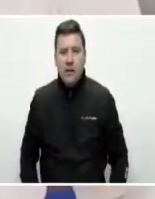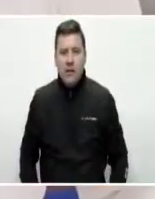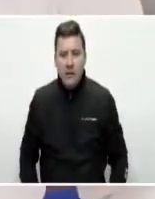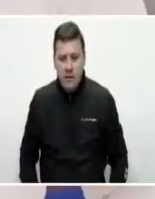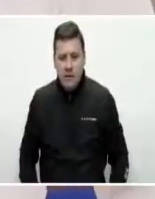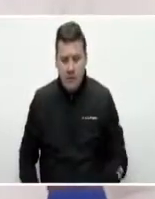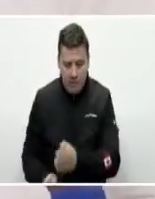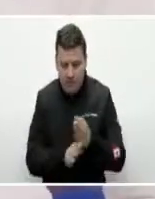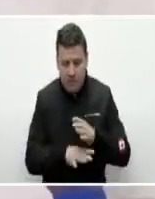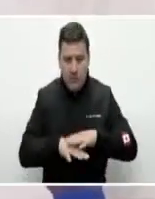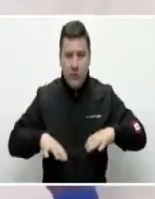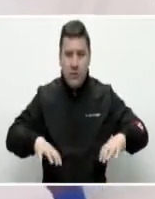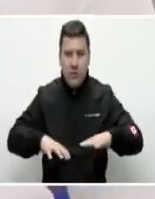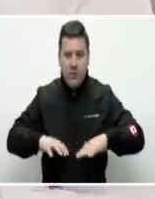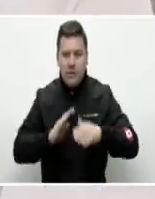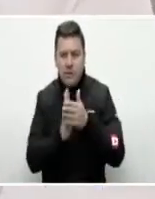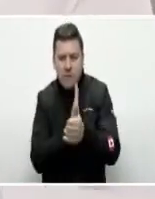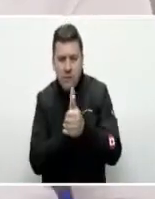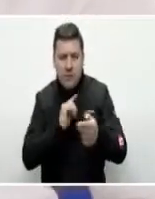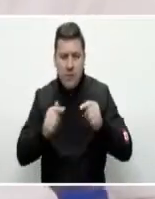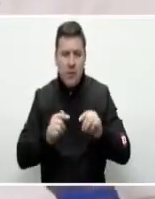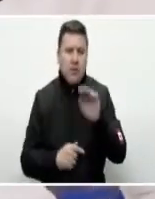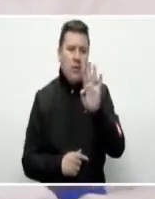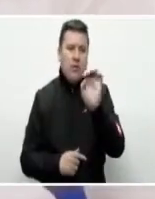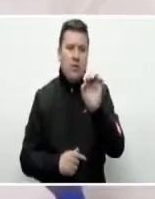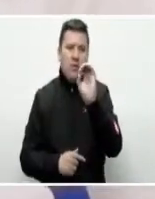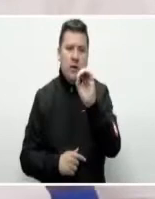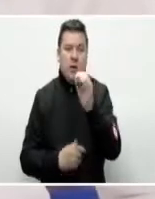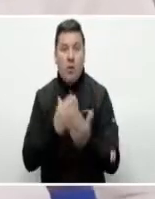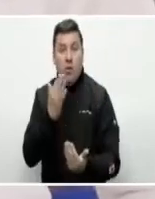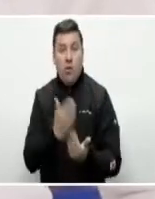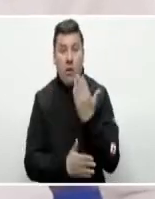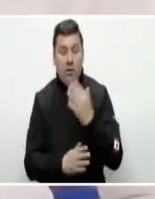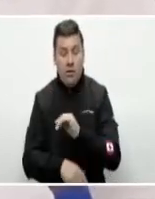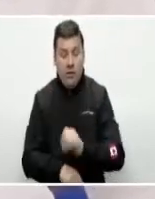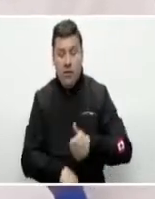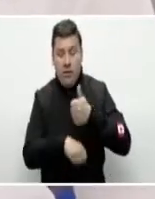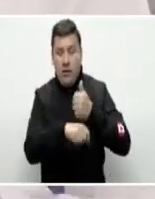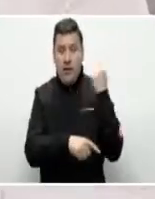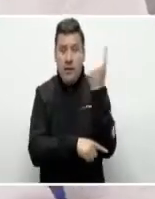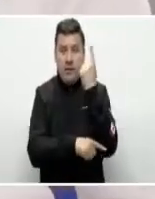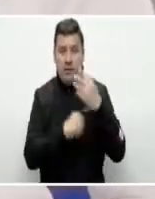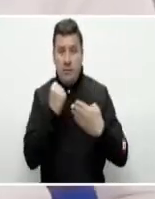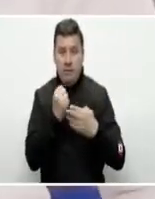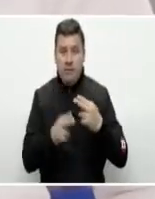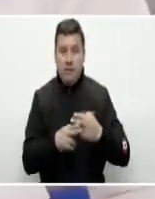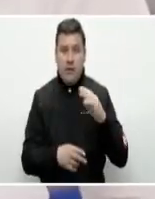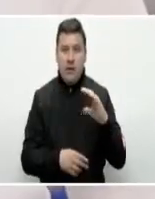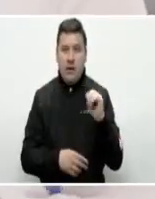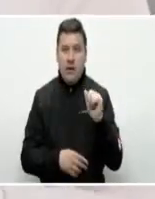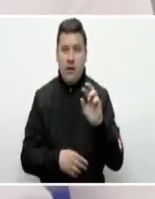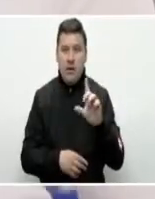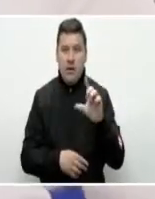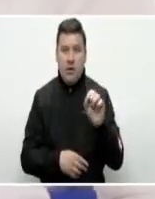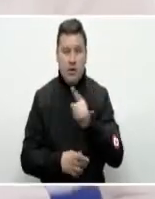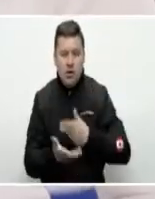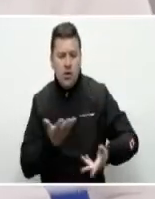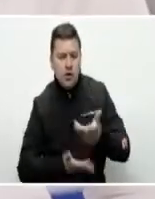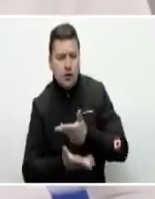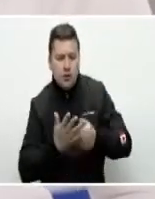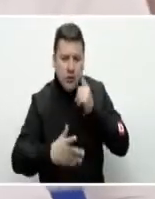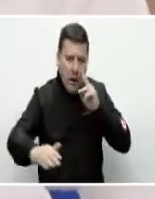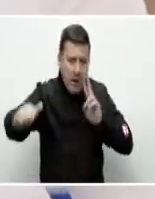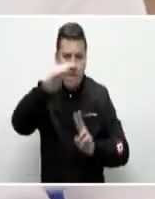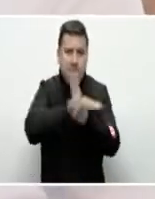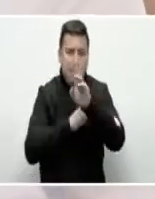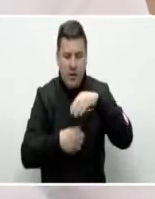En el panel competencias y habilidades 4.0 de Innovation Land, el director general del SENA, Carlos Mario Estrada Molina, socializó la visión que